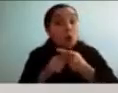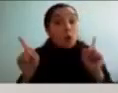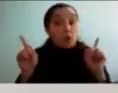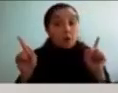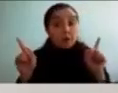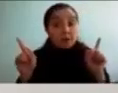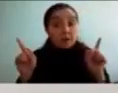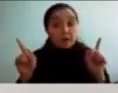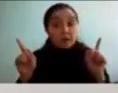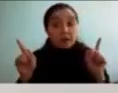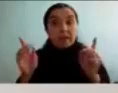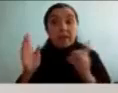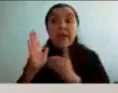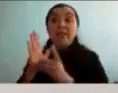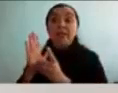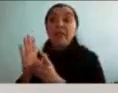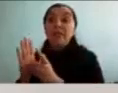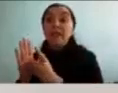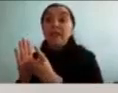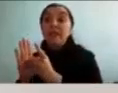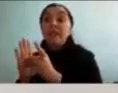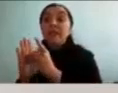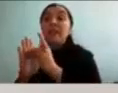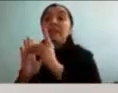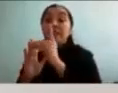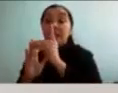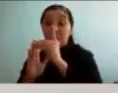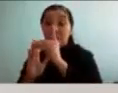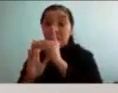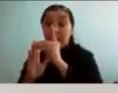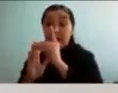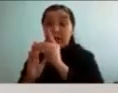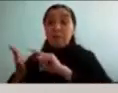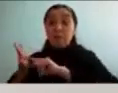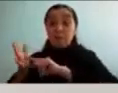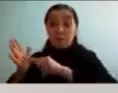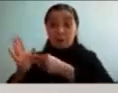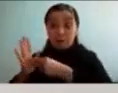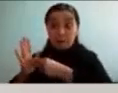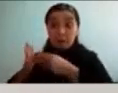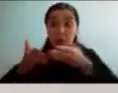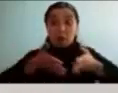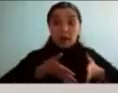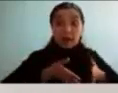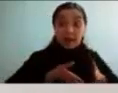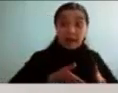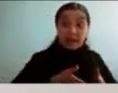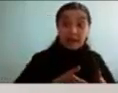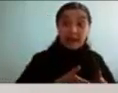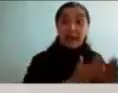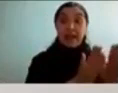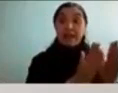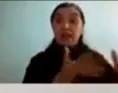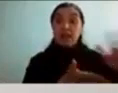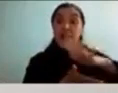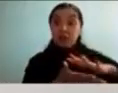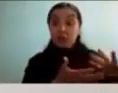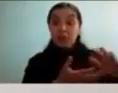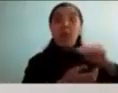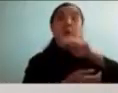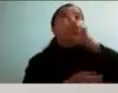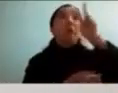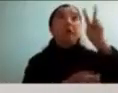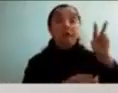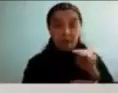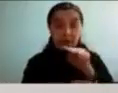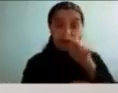desarrollar el trastorno de la atención y hiperactividad yo voy a nacer con esa condición de ser una persona con mayor sensibilidad a distraerme o